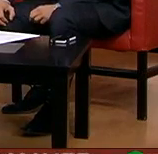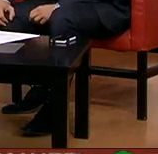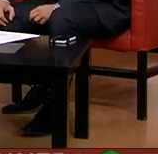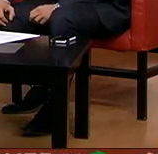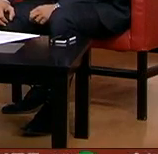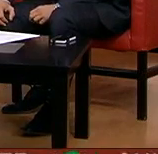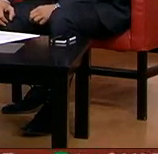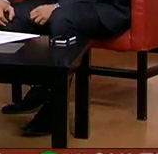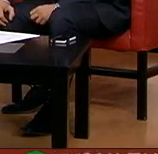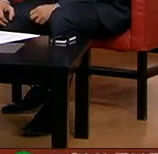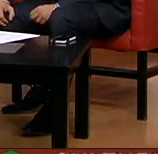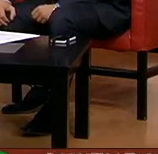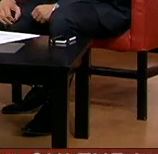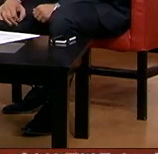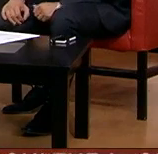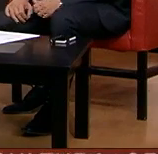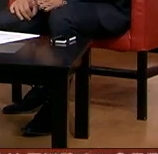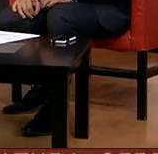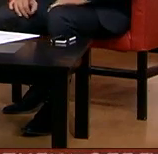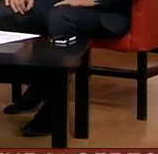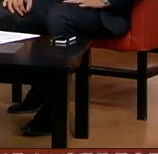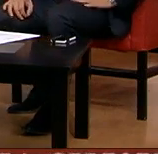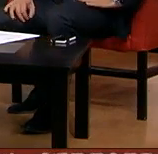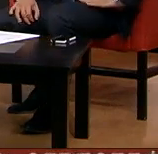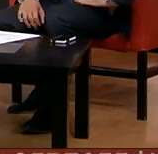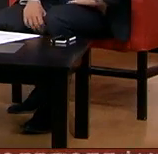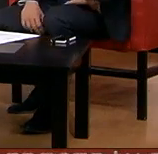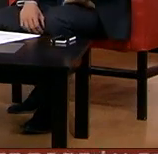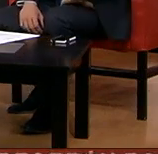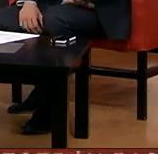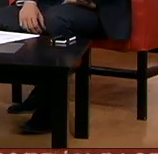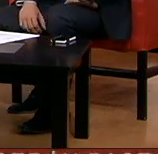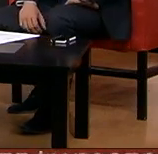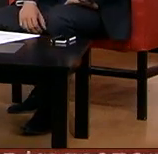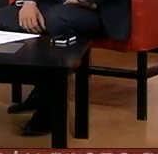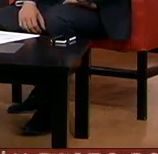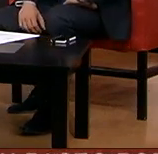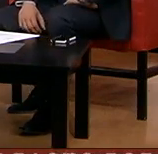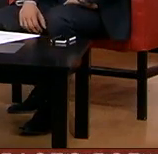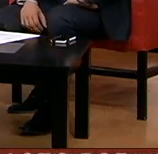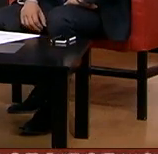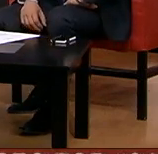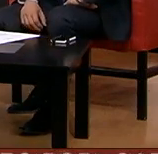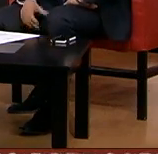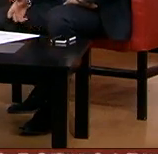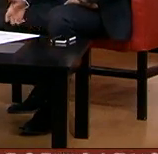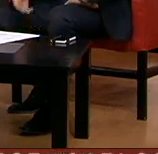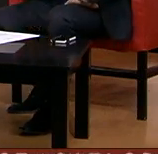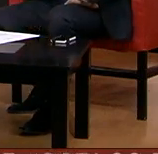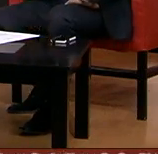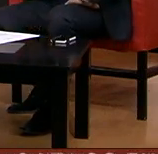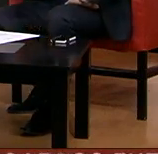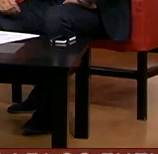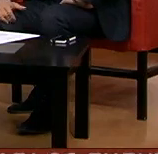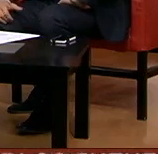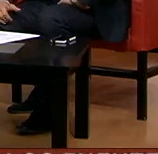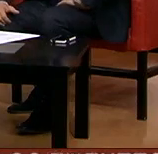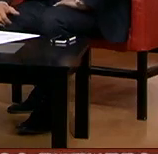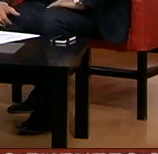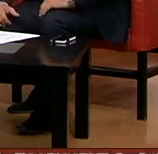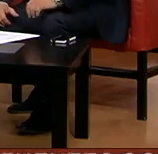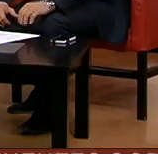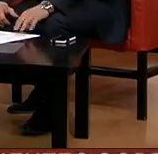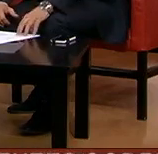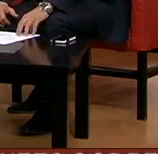este programa muchísimas gracias gracias por estar nosotros y todas las felicidades vamos a una pausa Pati si nos lo permite vamos a una pausa